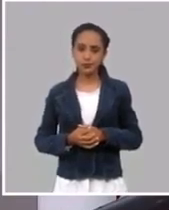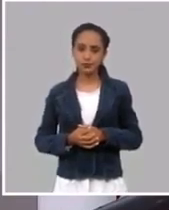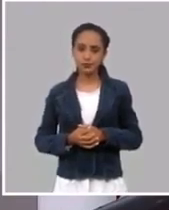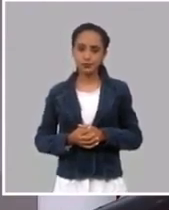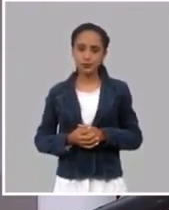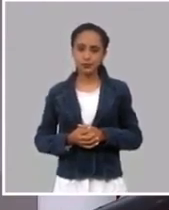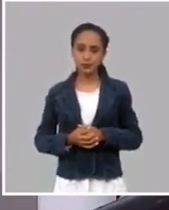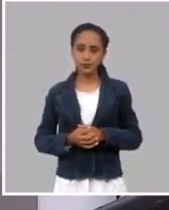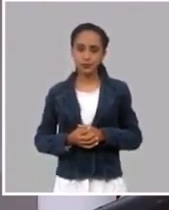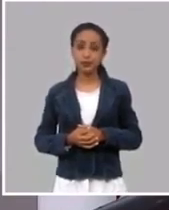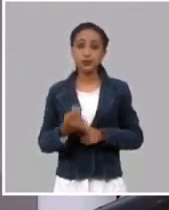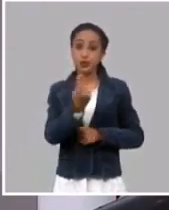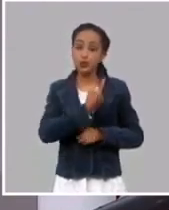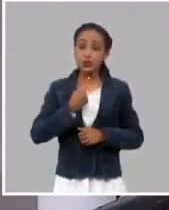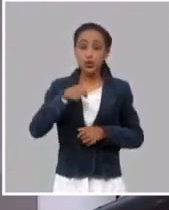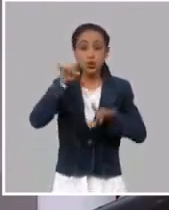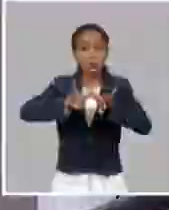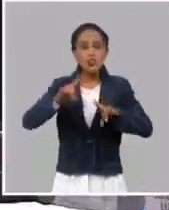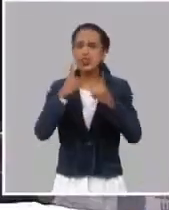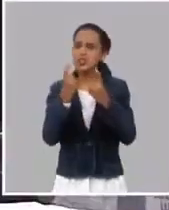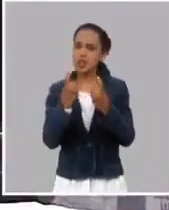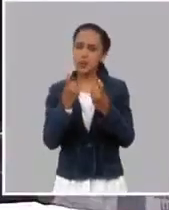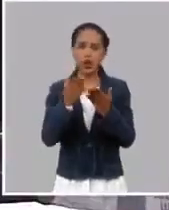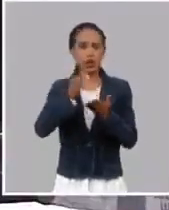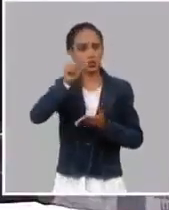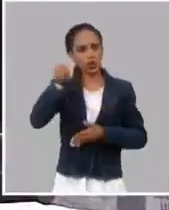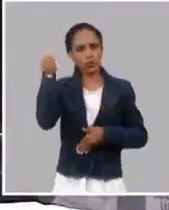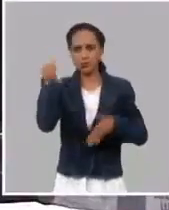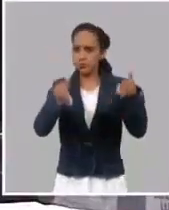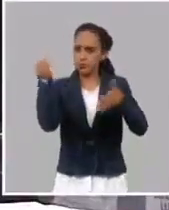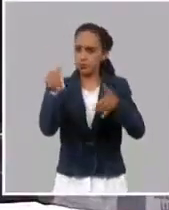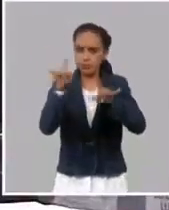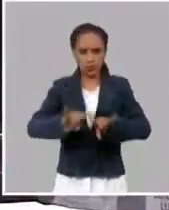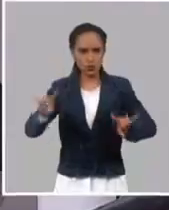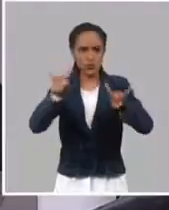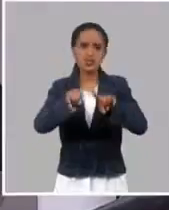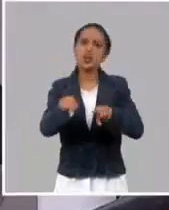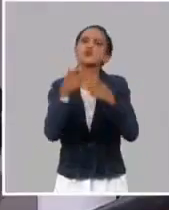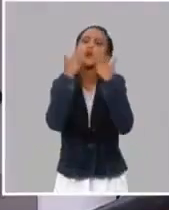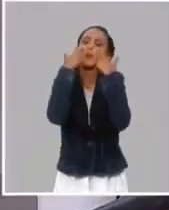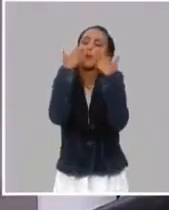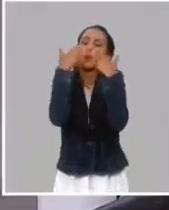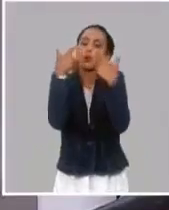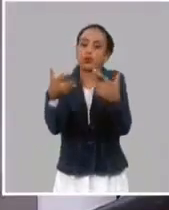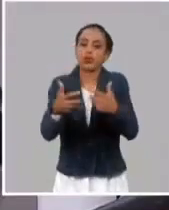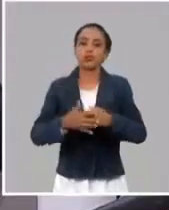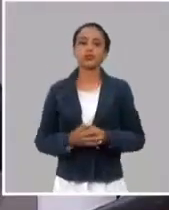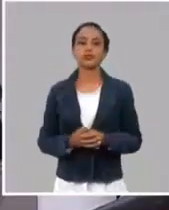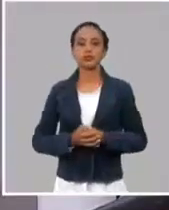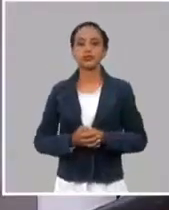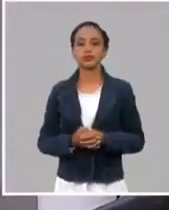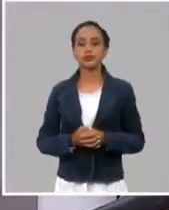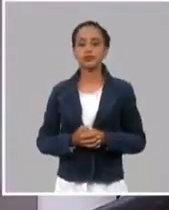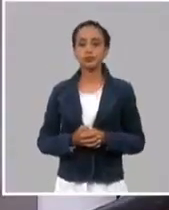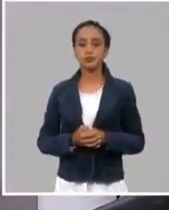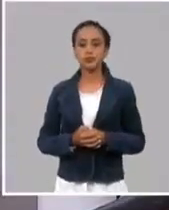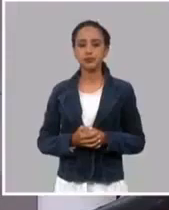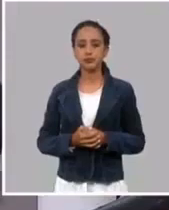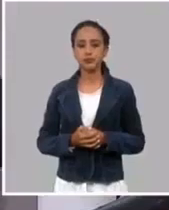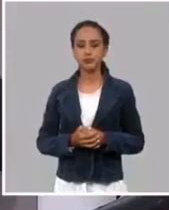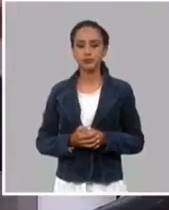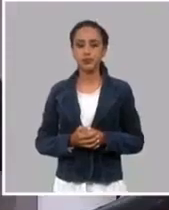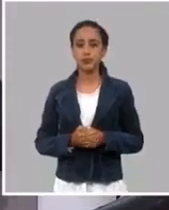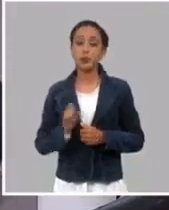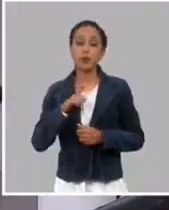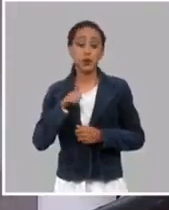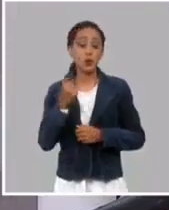un grado de presencialidad de los procesos. ¿Clave? Eso es clave. Quizás, cuando usted se ponga a